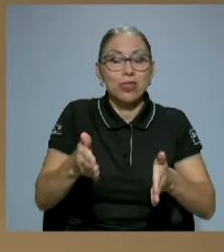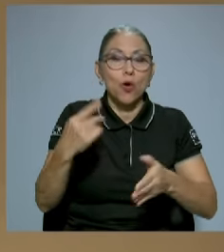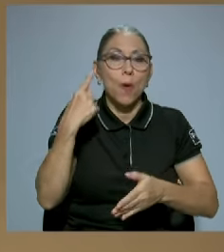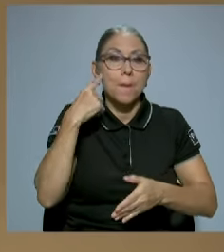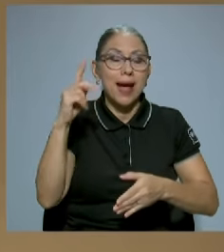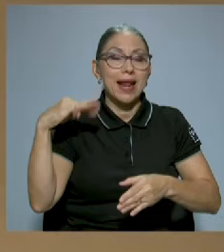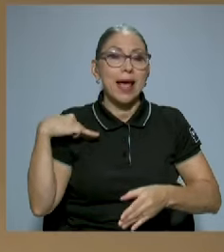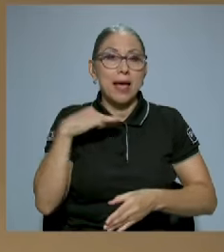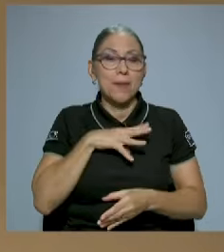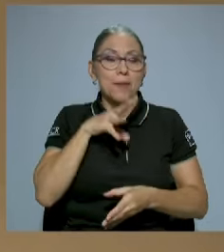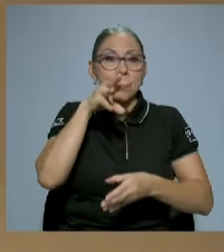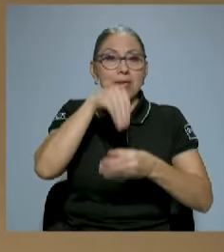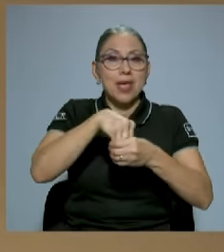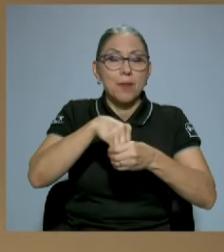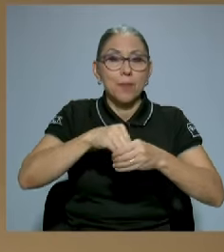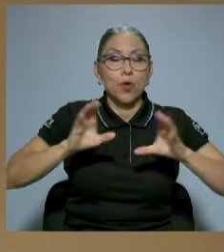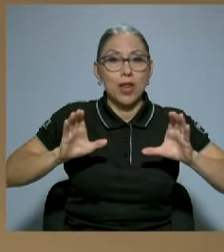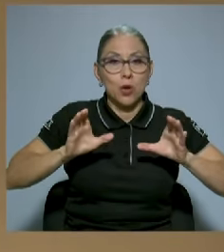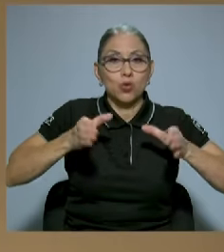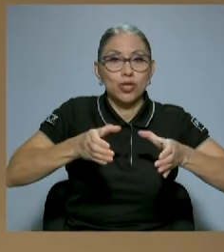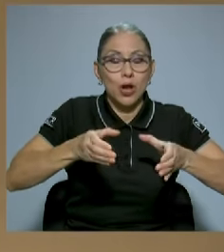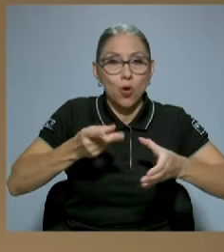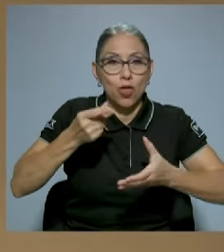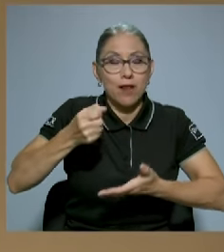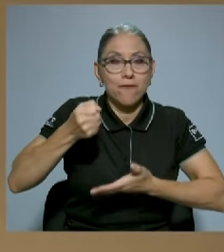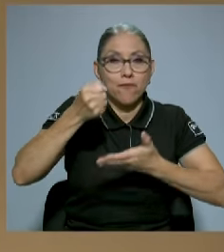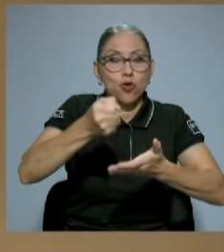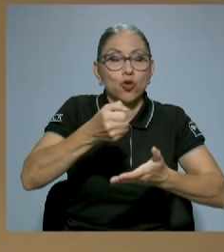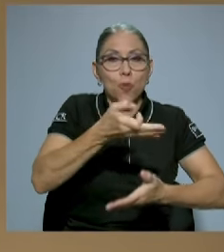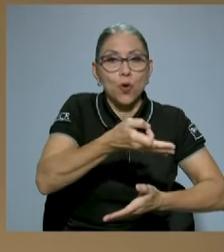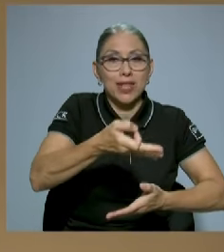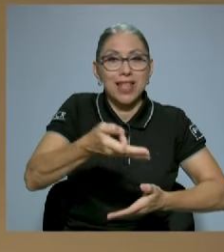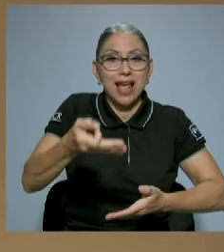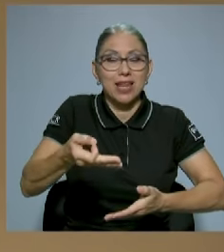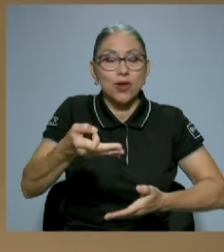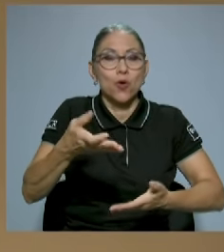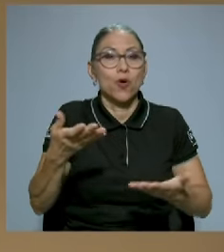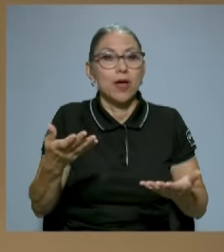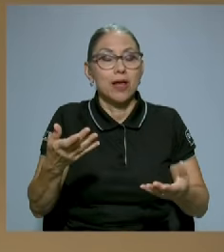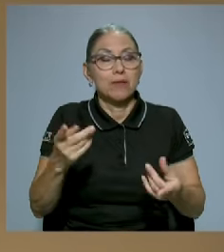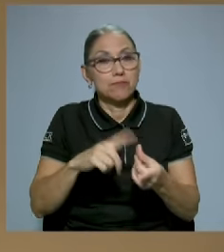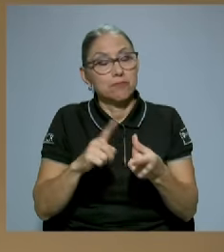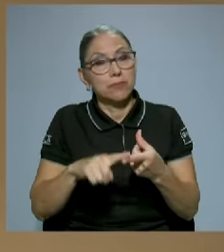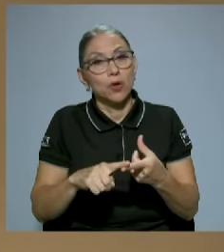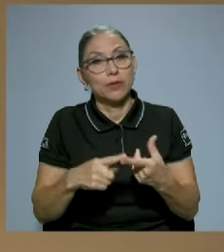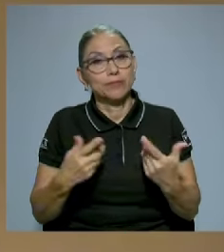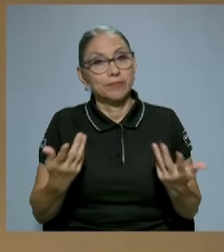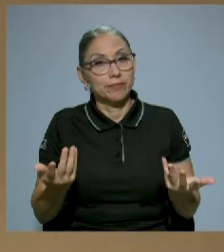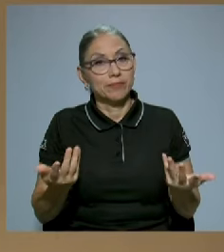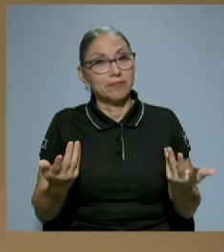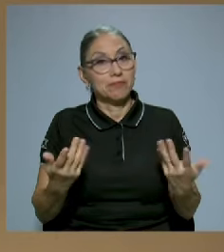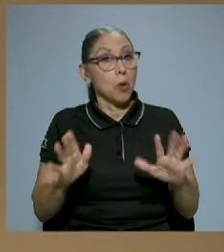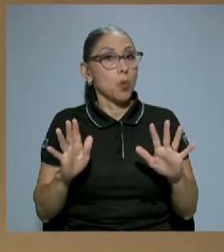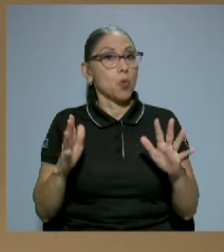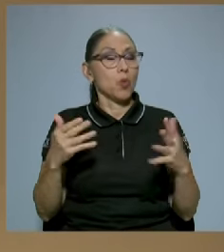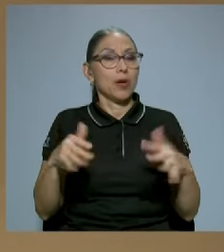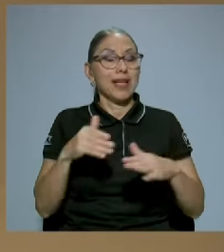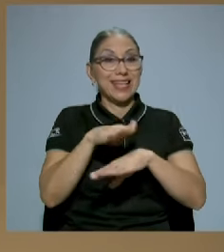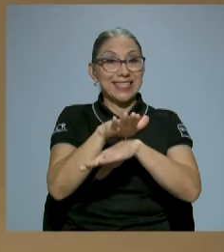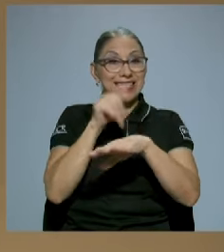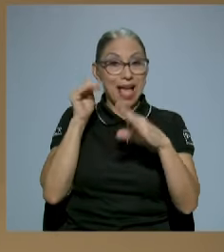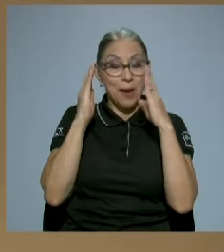Consejo del Fondo Monetario, de manera que llamaría la atención